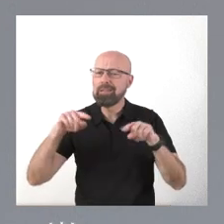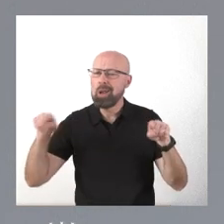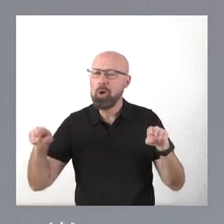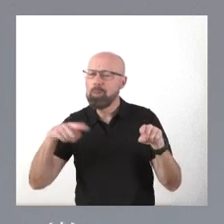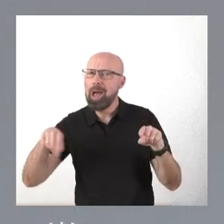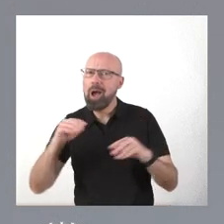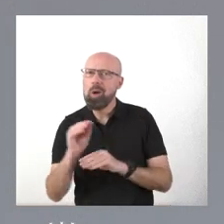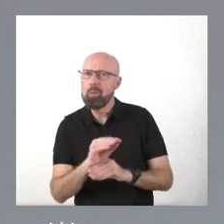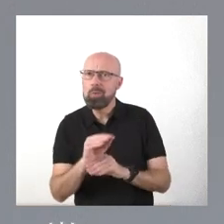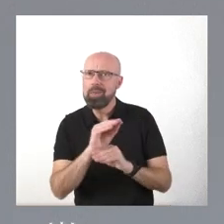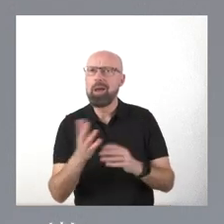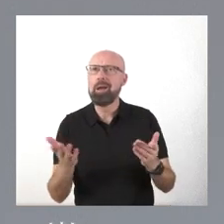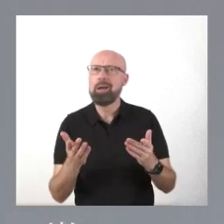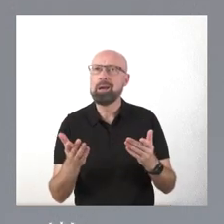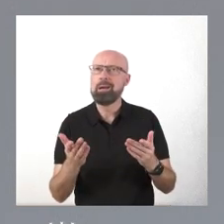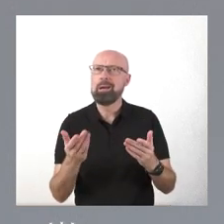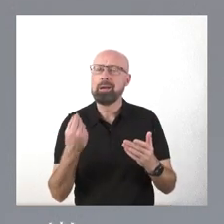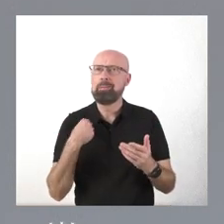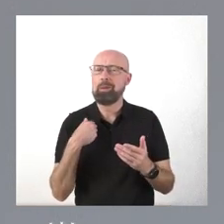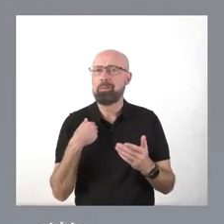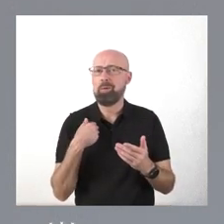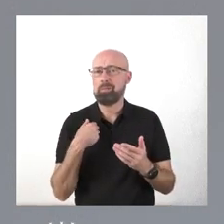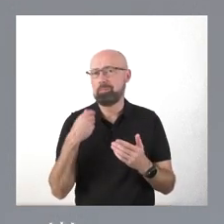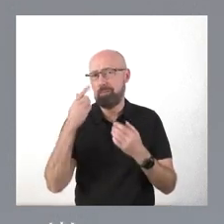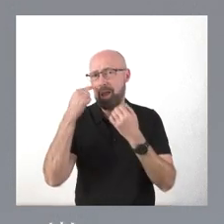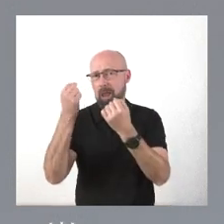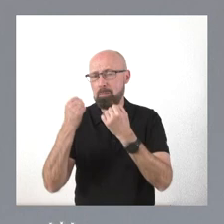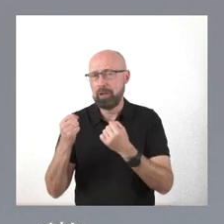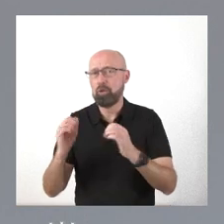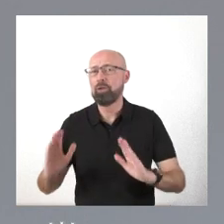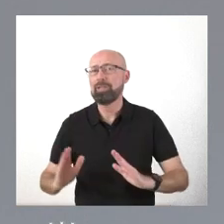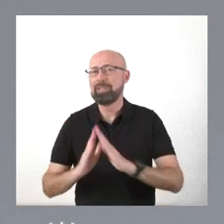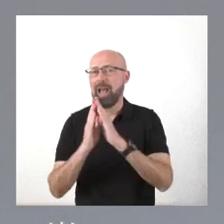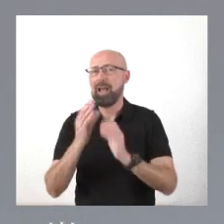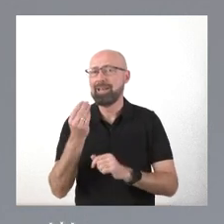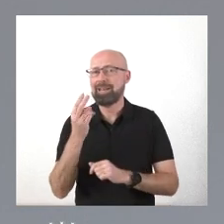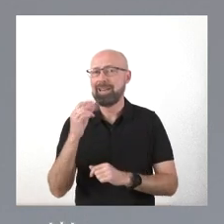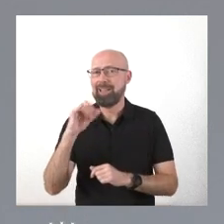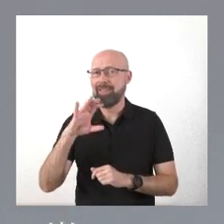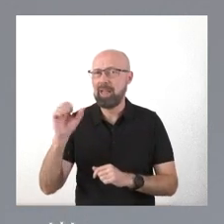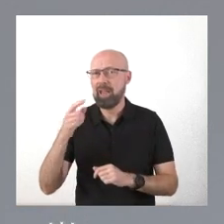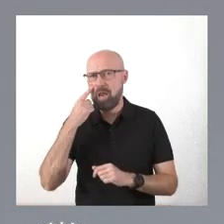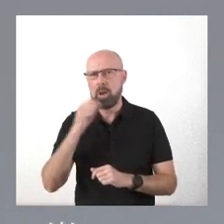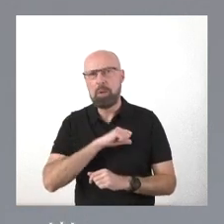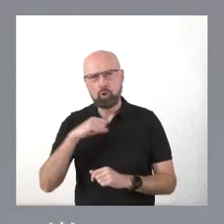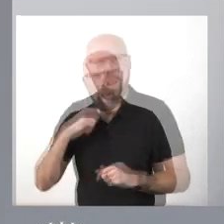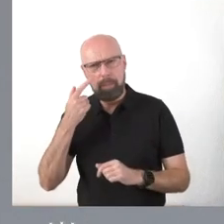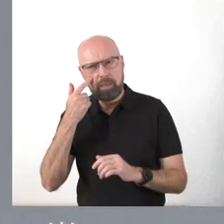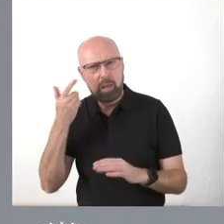los académicos de San Quirce en ocasiones tuvieron que avalar personalmente la